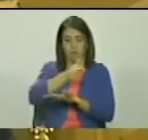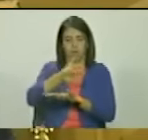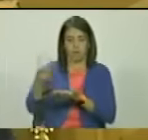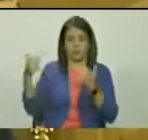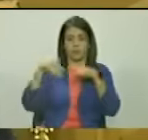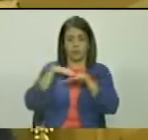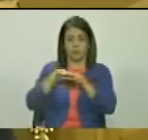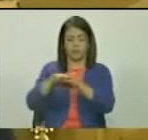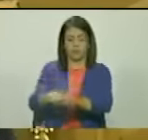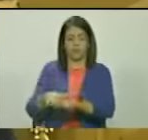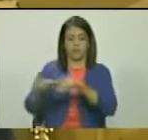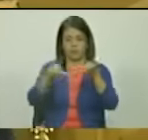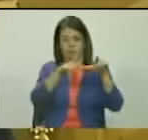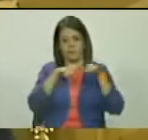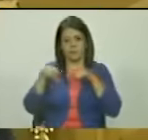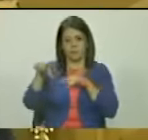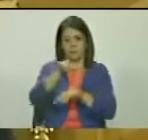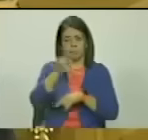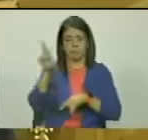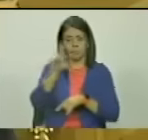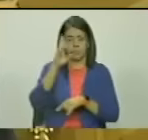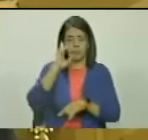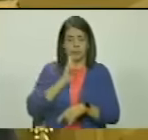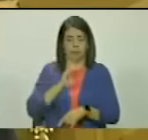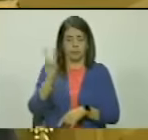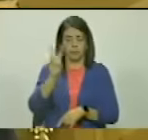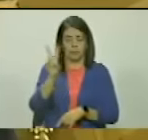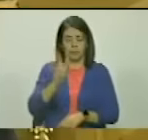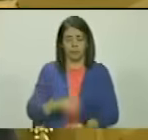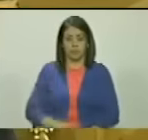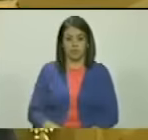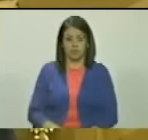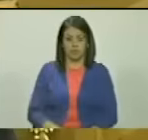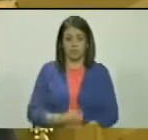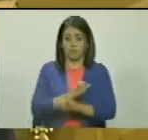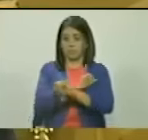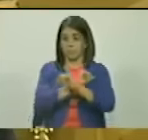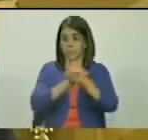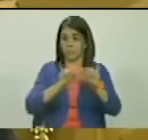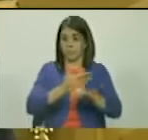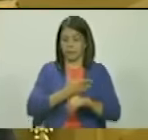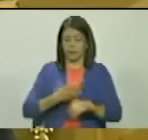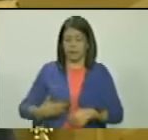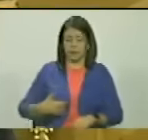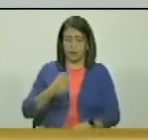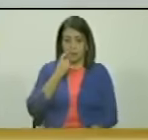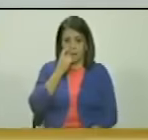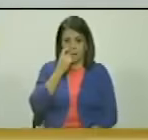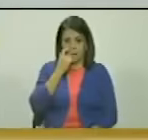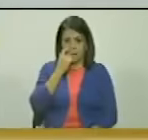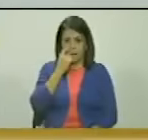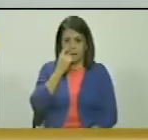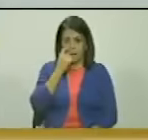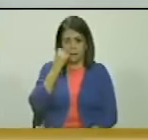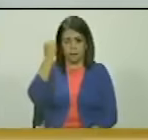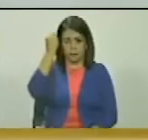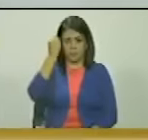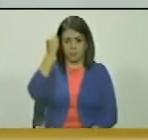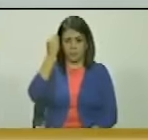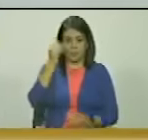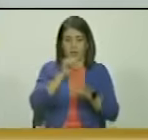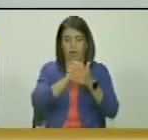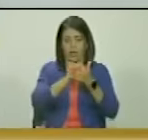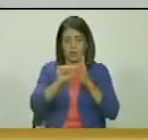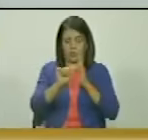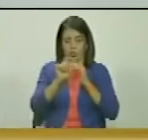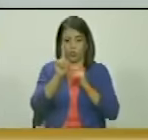e integridad territorial de la república bolivariana de venezuela es todo ciudadano presidente en consideración el